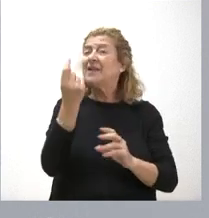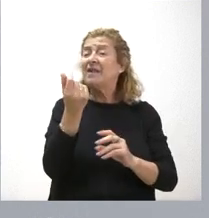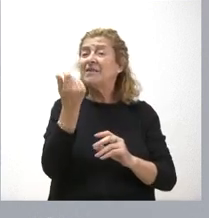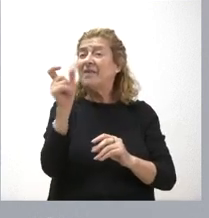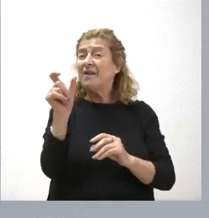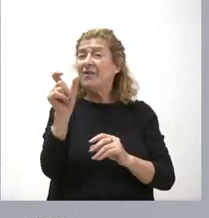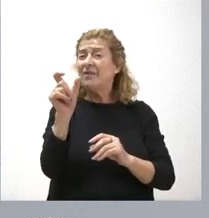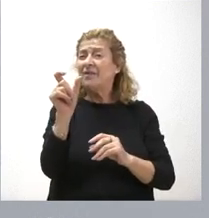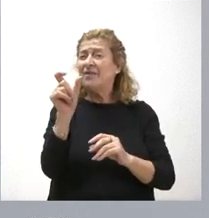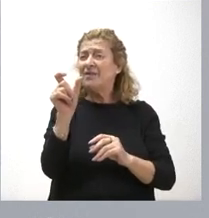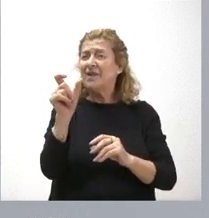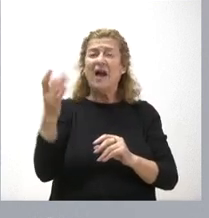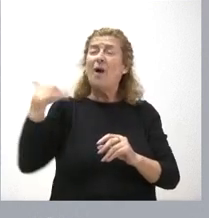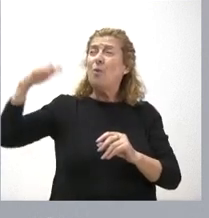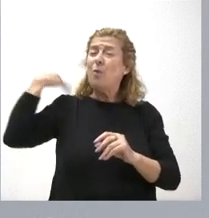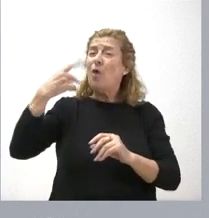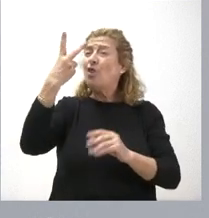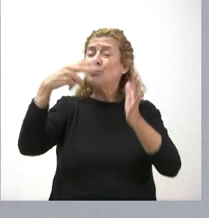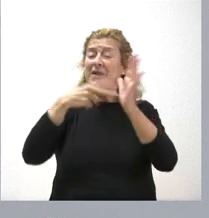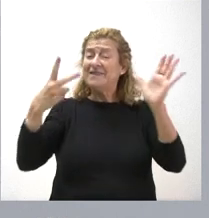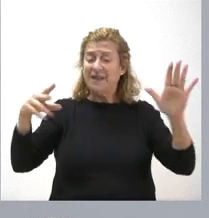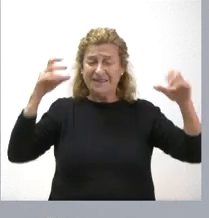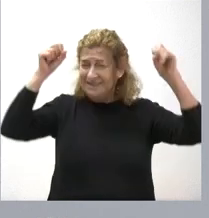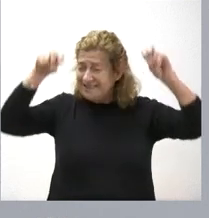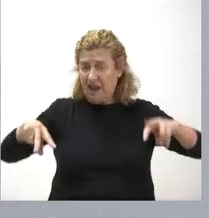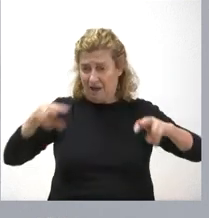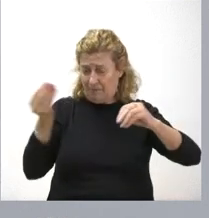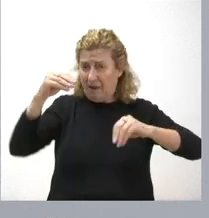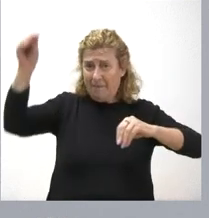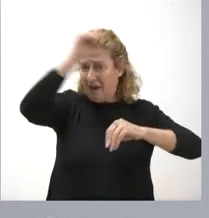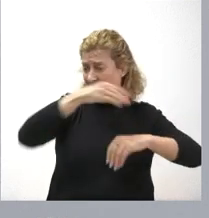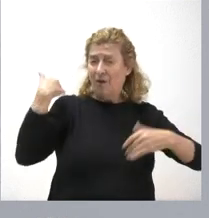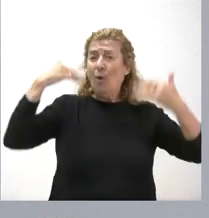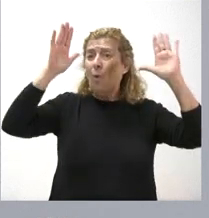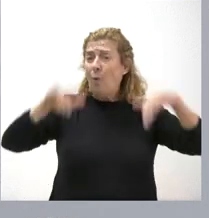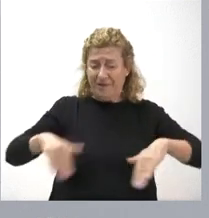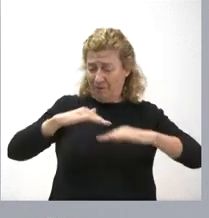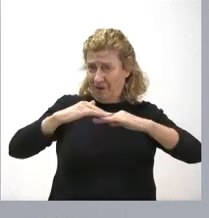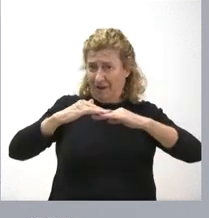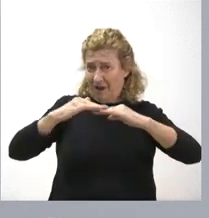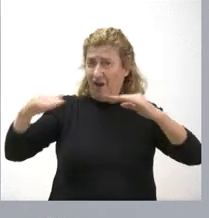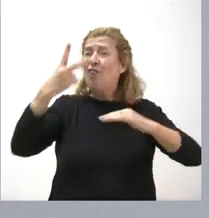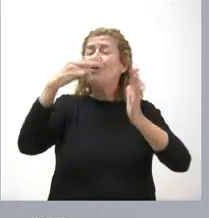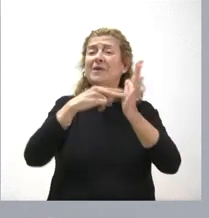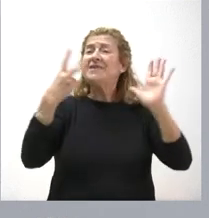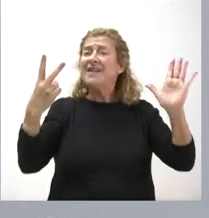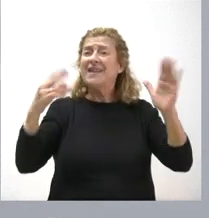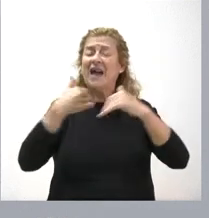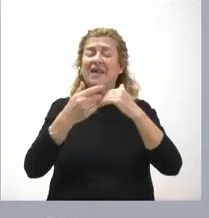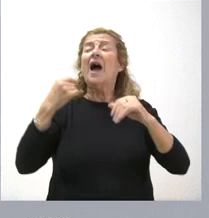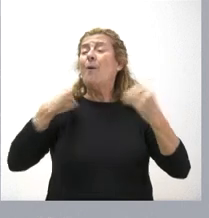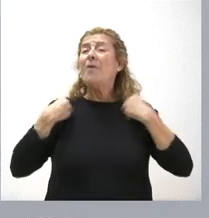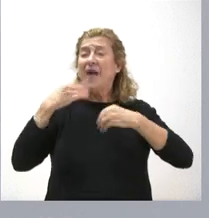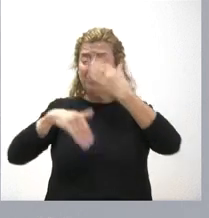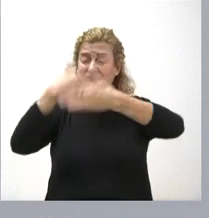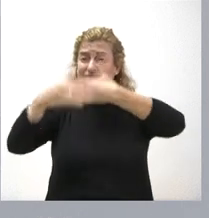estaban inamovibles desde el año 2007, que se estableció la última cuantía. Desde el año 2007 la evolución del IPC ha sido el